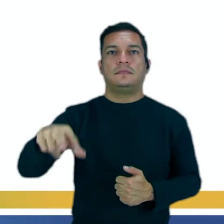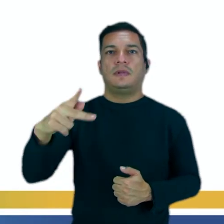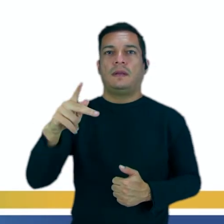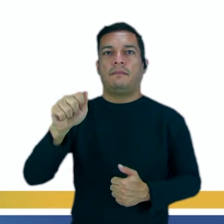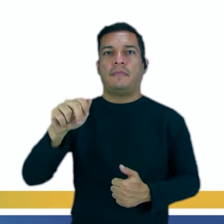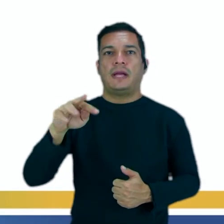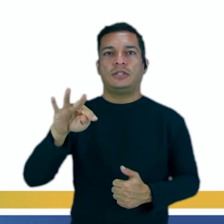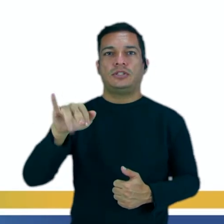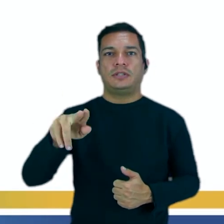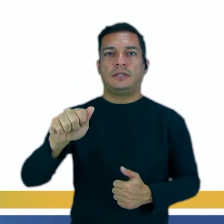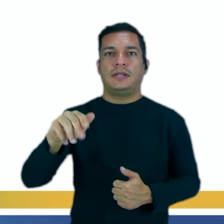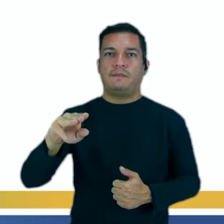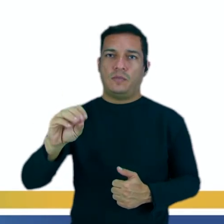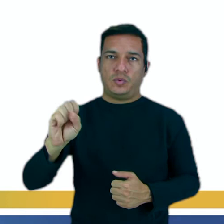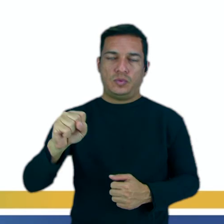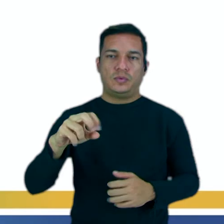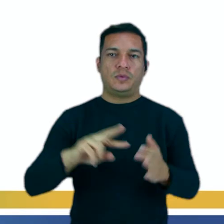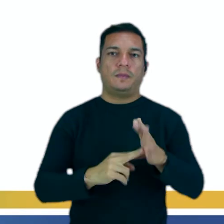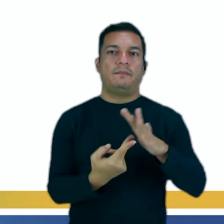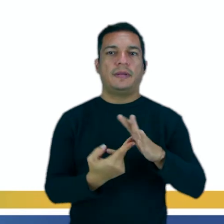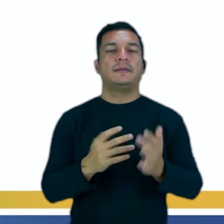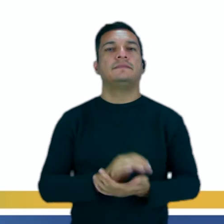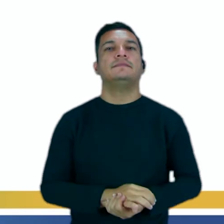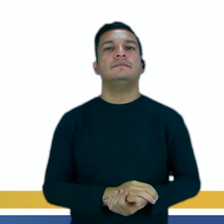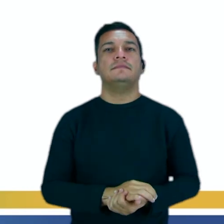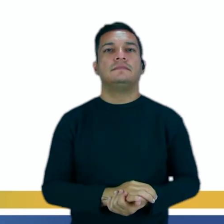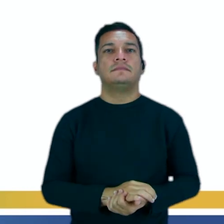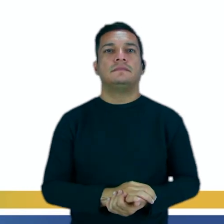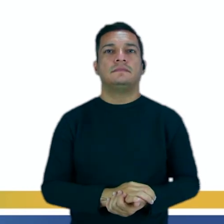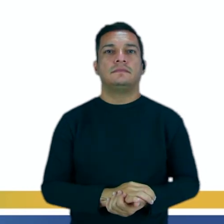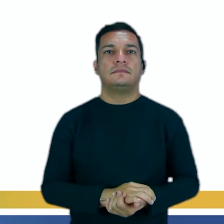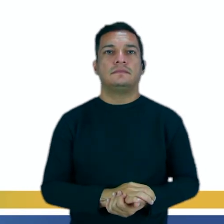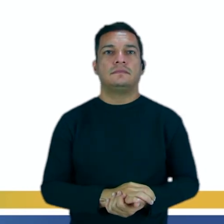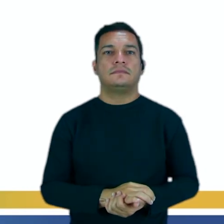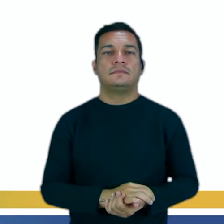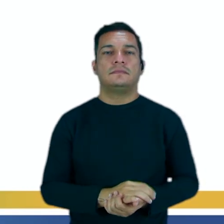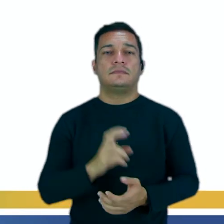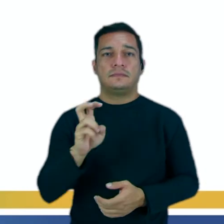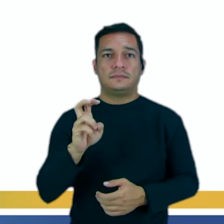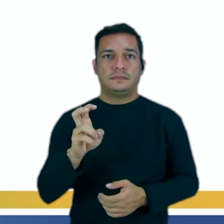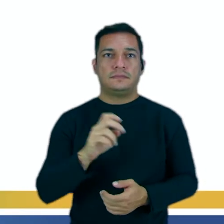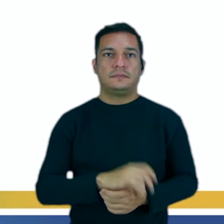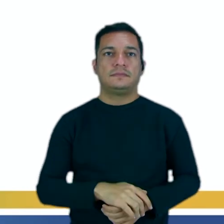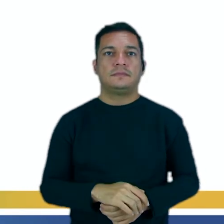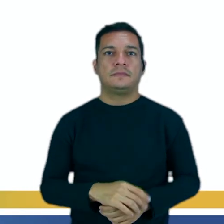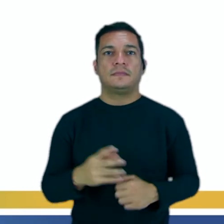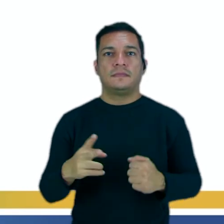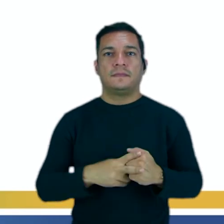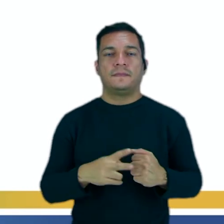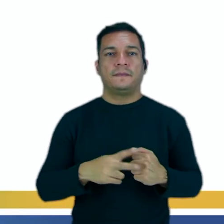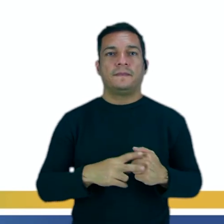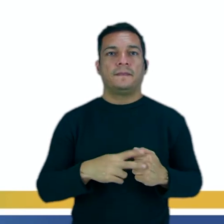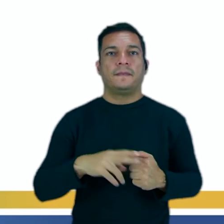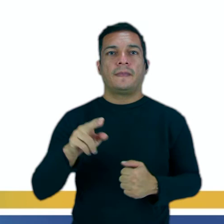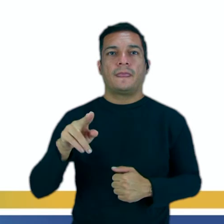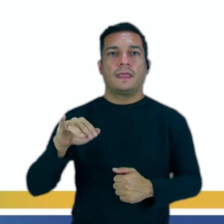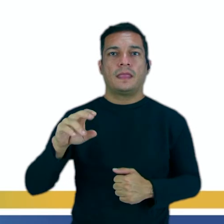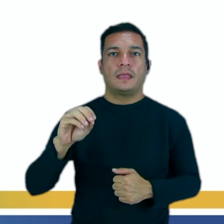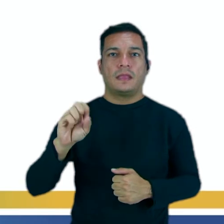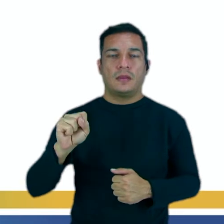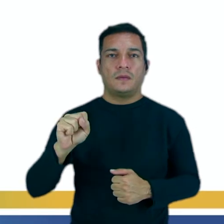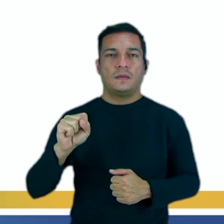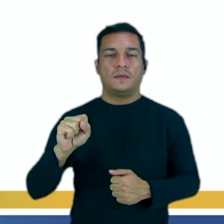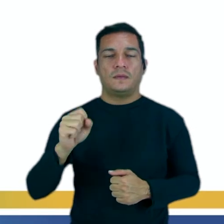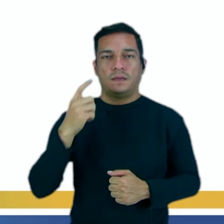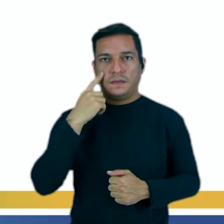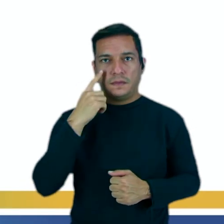Patinamos en el parque, ¿sí? Número cinco, estos niños para el verbo toser, ¿sí? Son ellos,